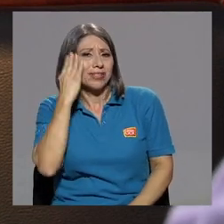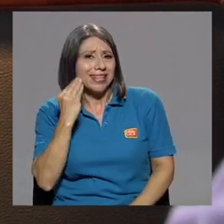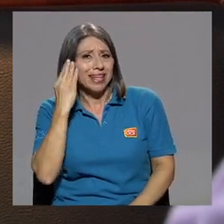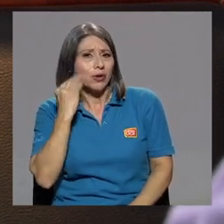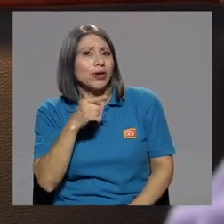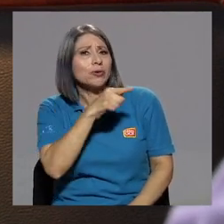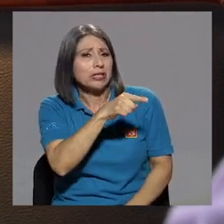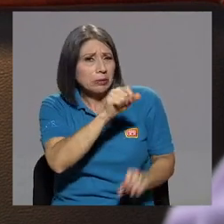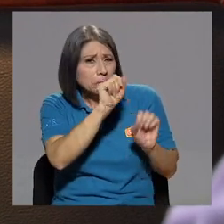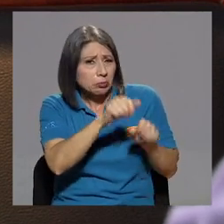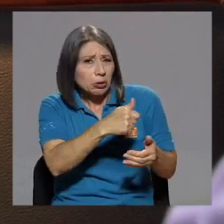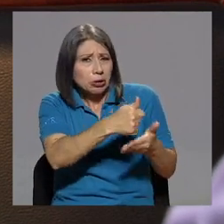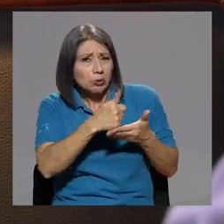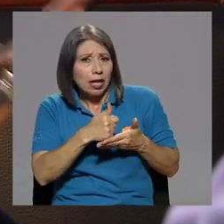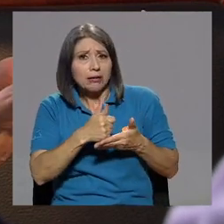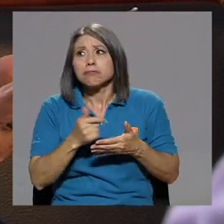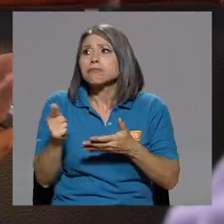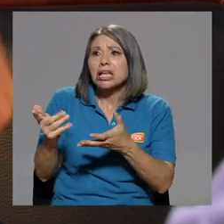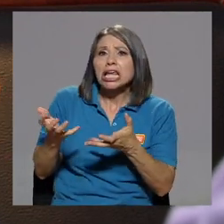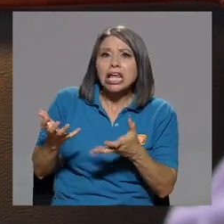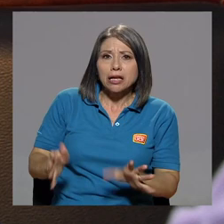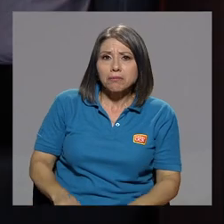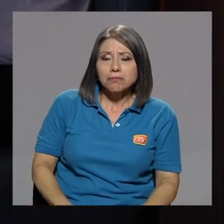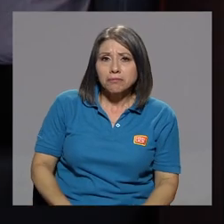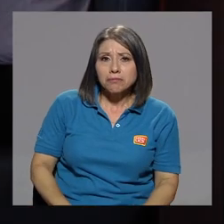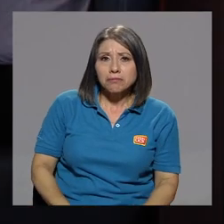¿Qué nos puede ayudar? Bueno, ¿qué quieren?